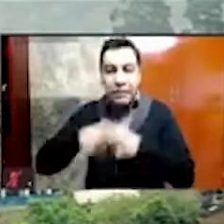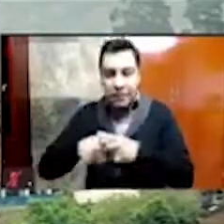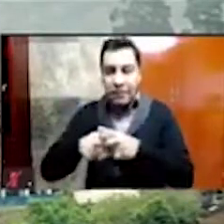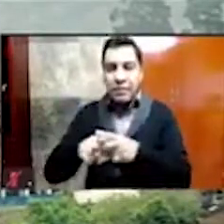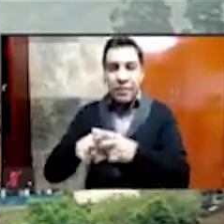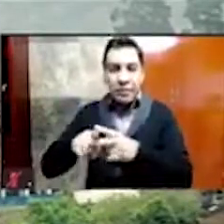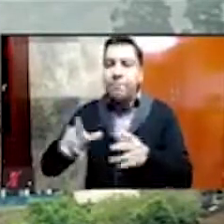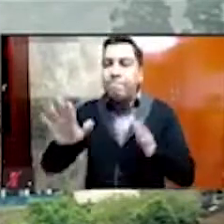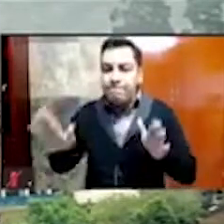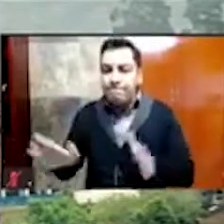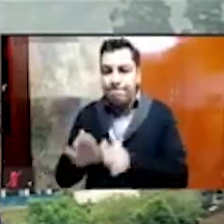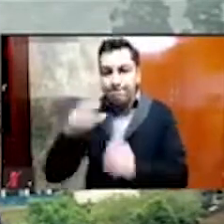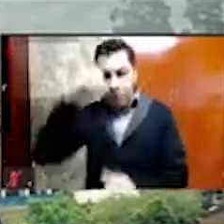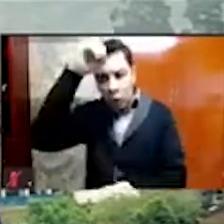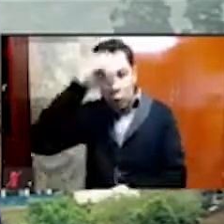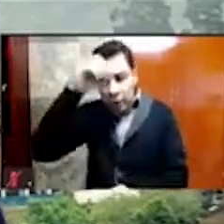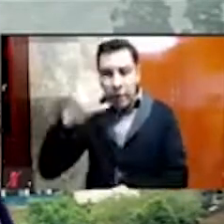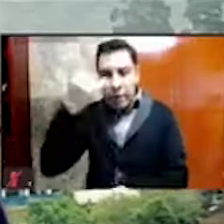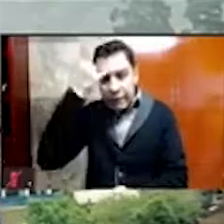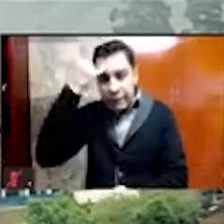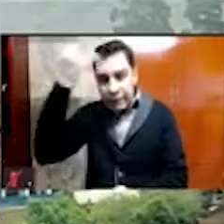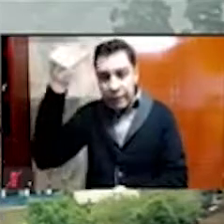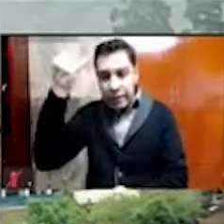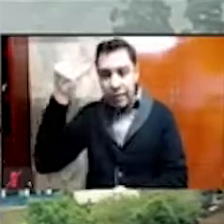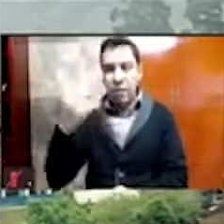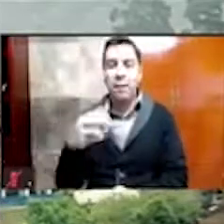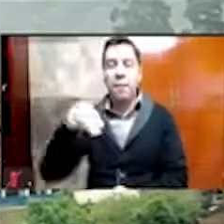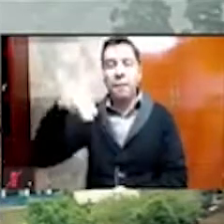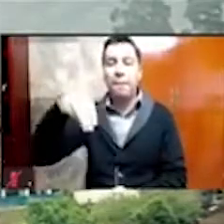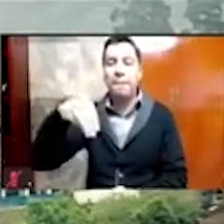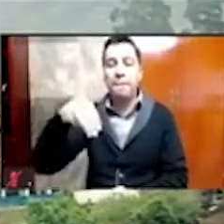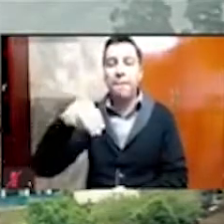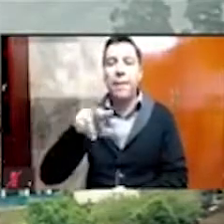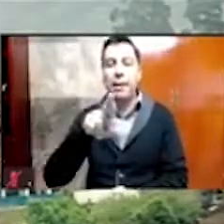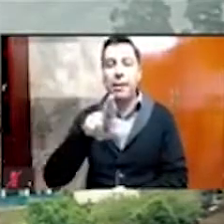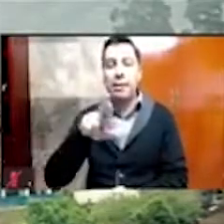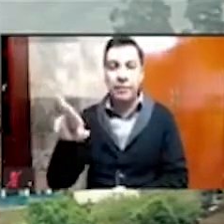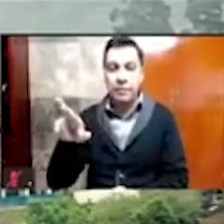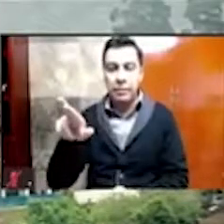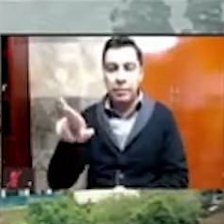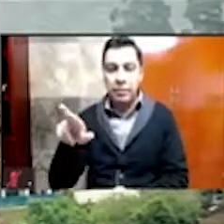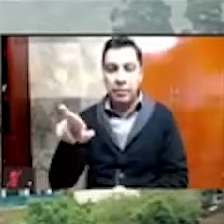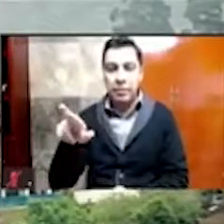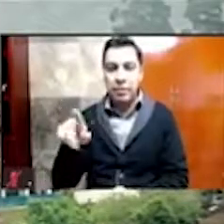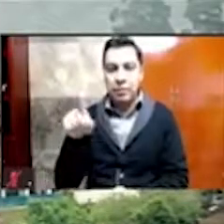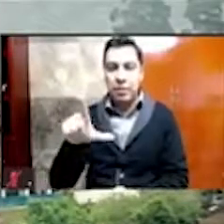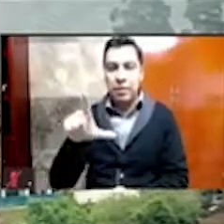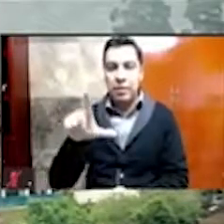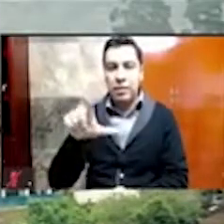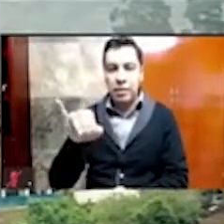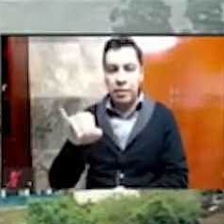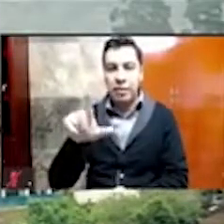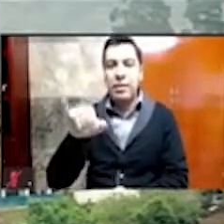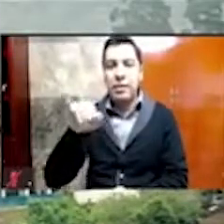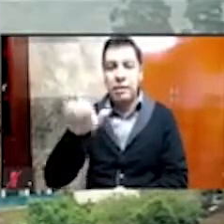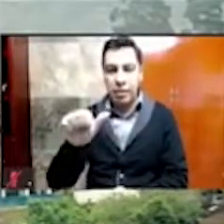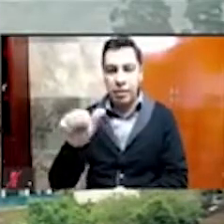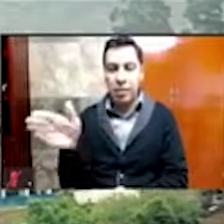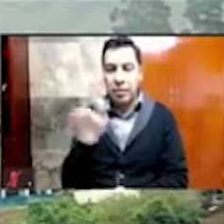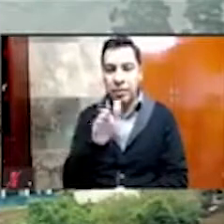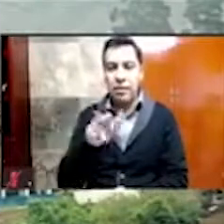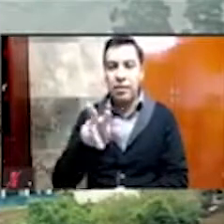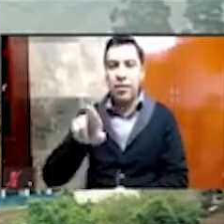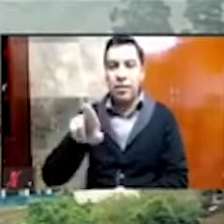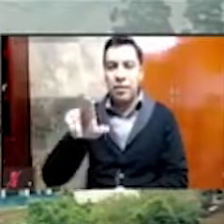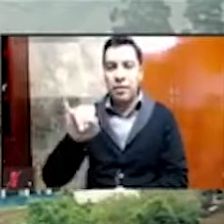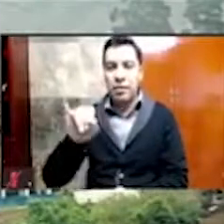investigación sobre el patrimonio intangible de nuestra ciudad de México. Gracias maestra Rivero por este espléndido regalo